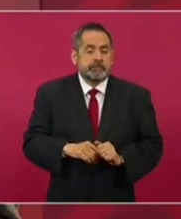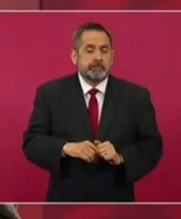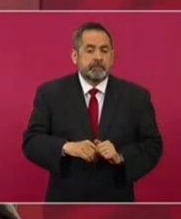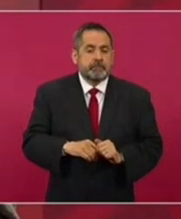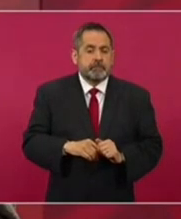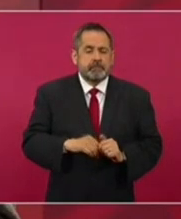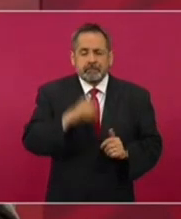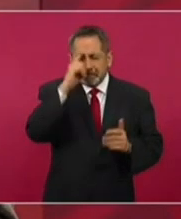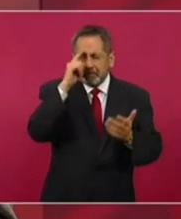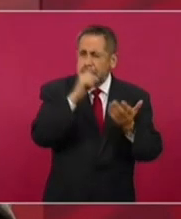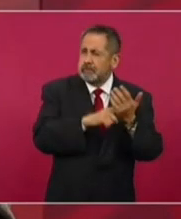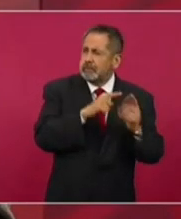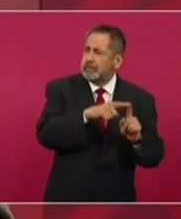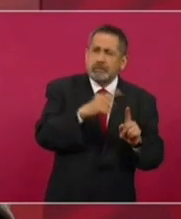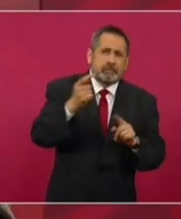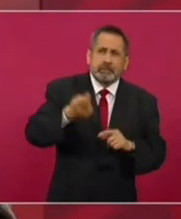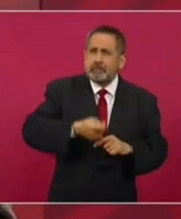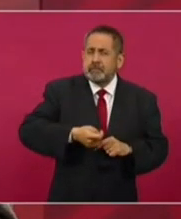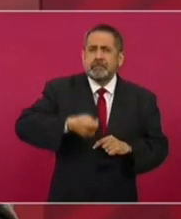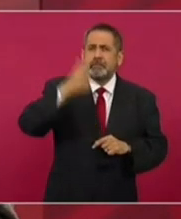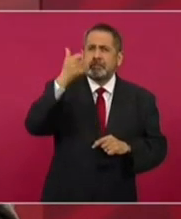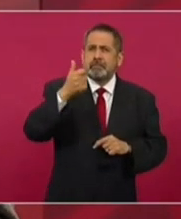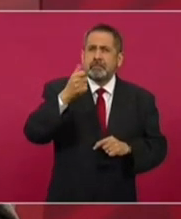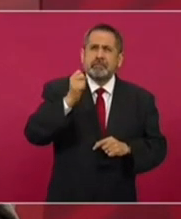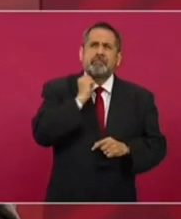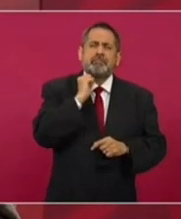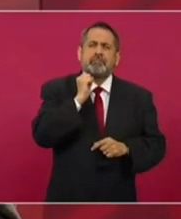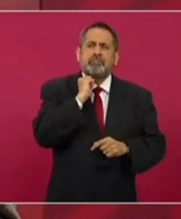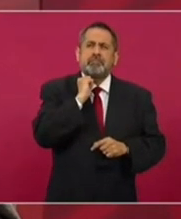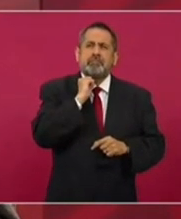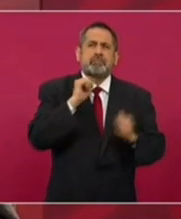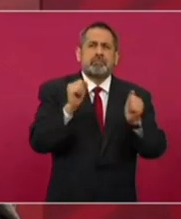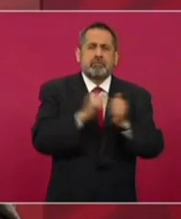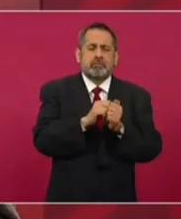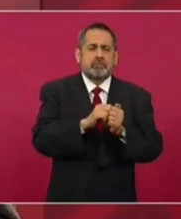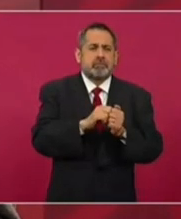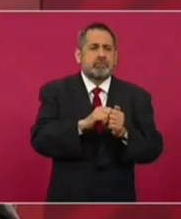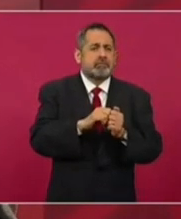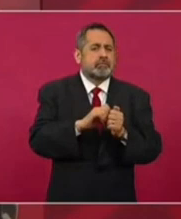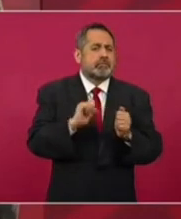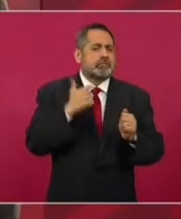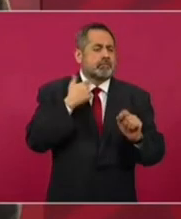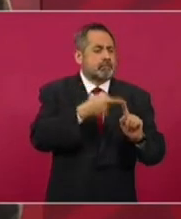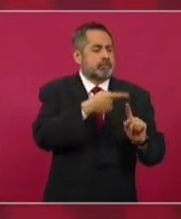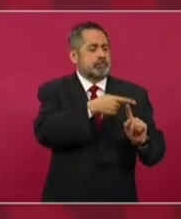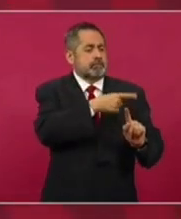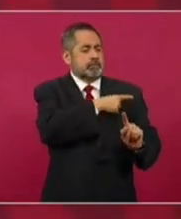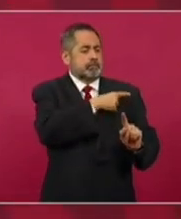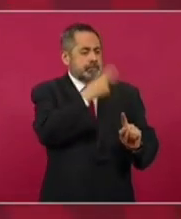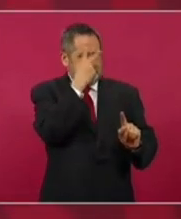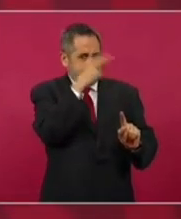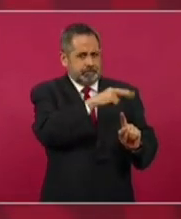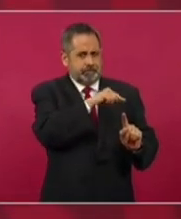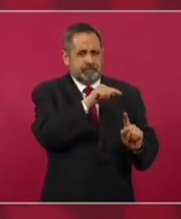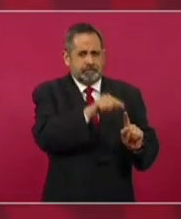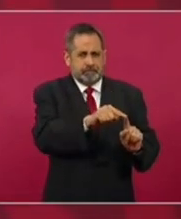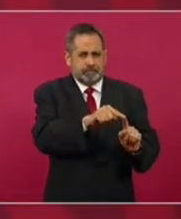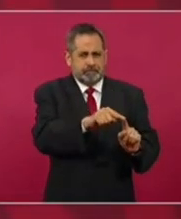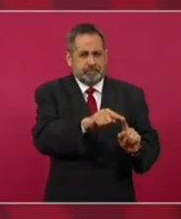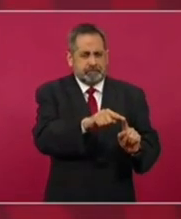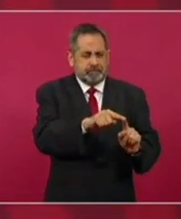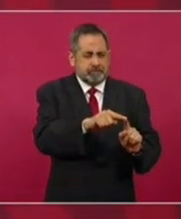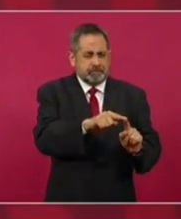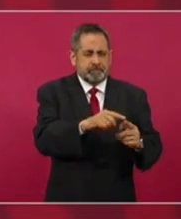Creo que fue el primer legislador en México estadounidense.